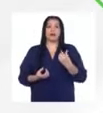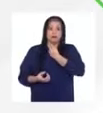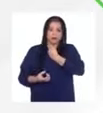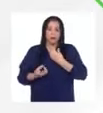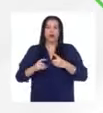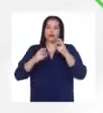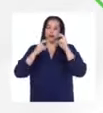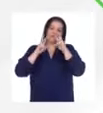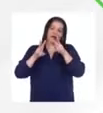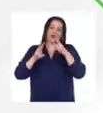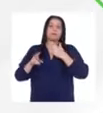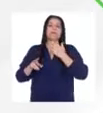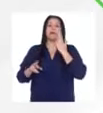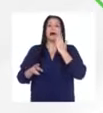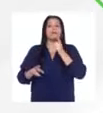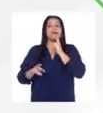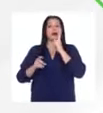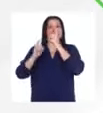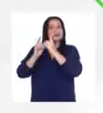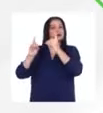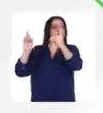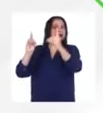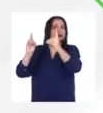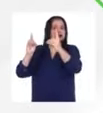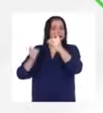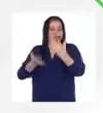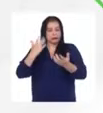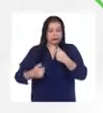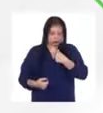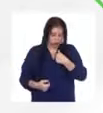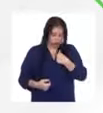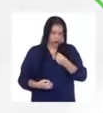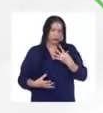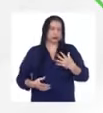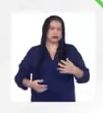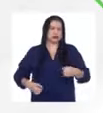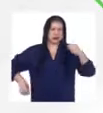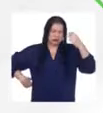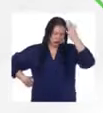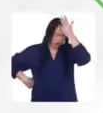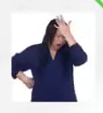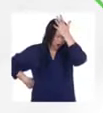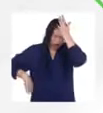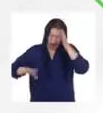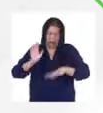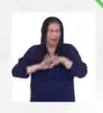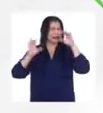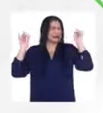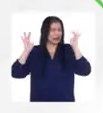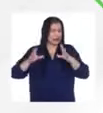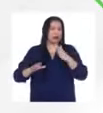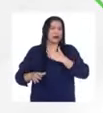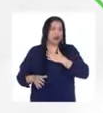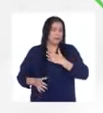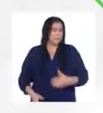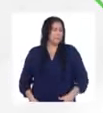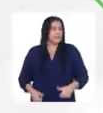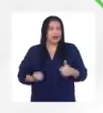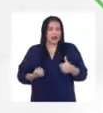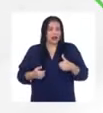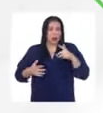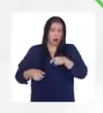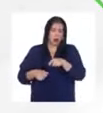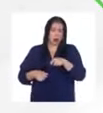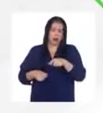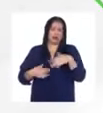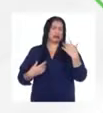padres decidieron ya no estar juntos. Y podría haber dicho, eso fue lo peor que me ocurrió en la vida. Eso fue el